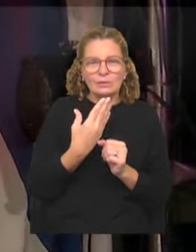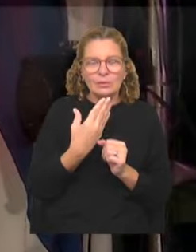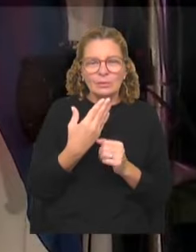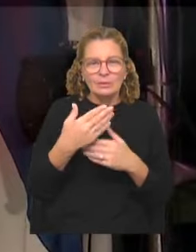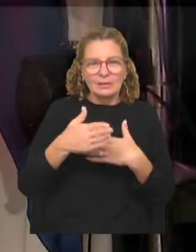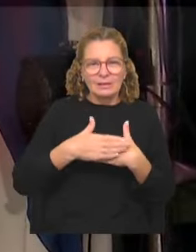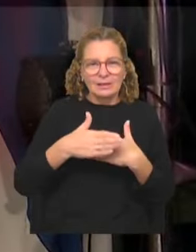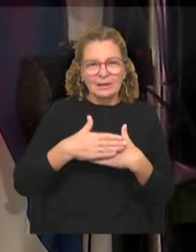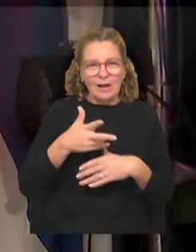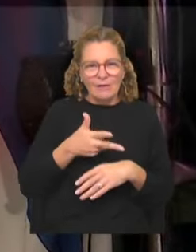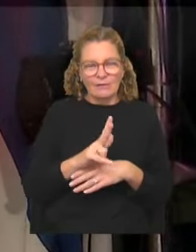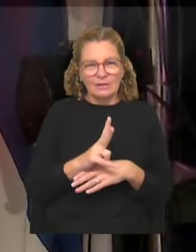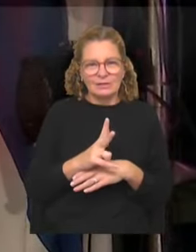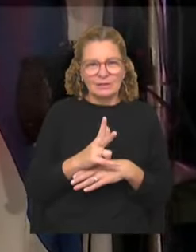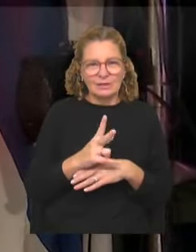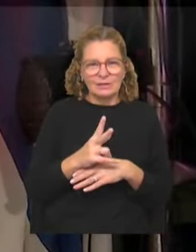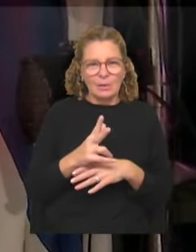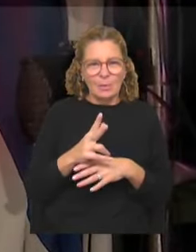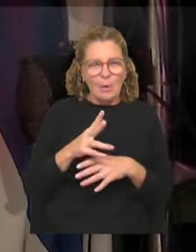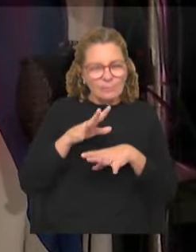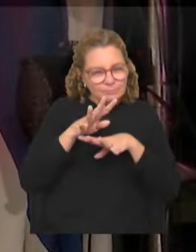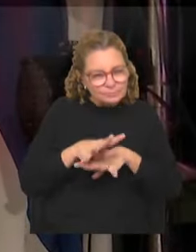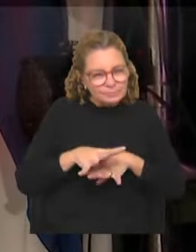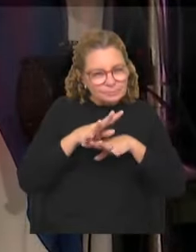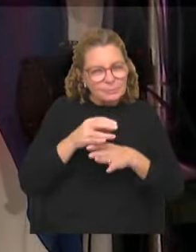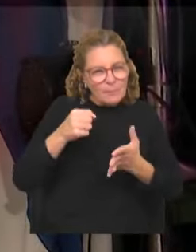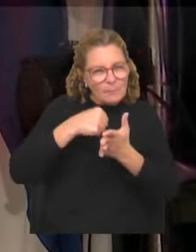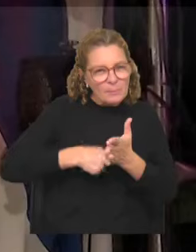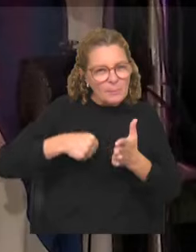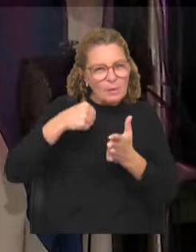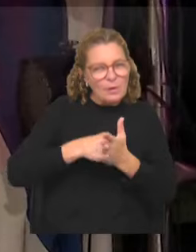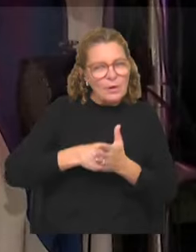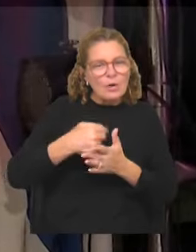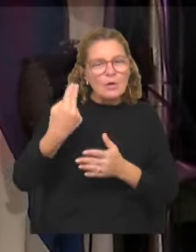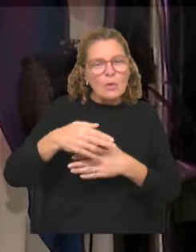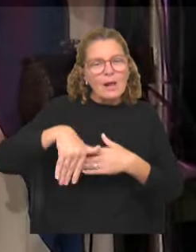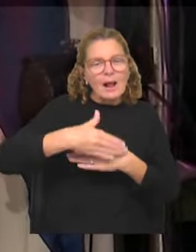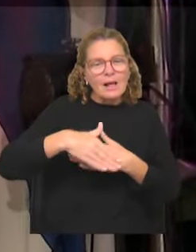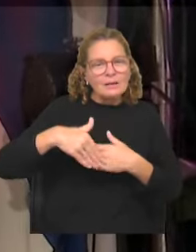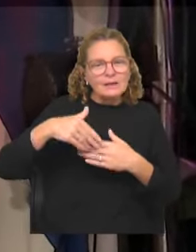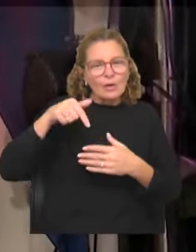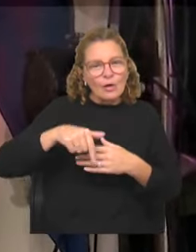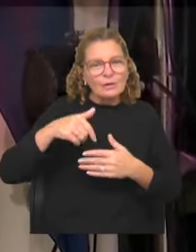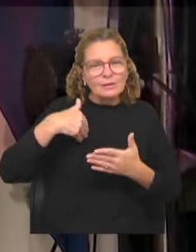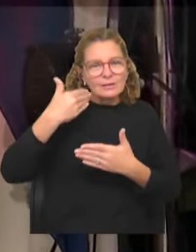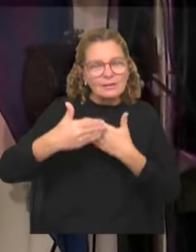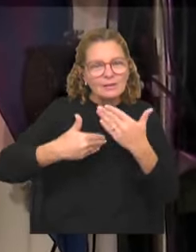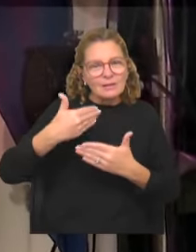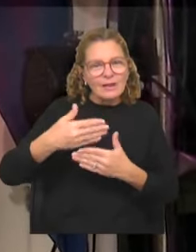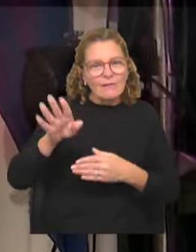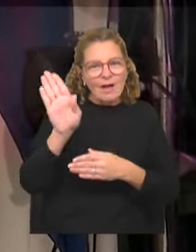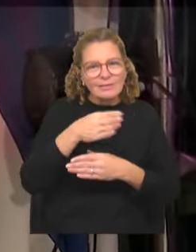acercaba la fecha, una militancia que nunca abandonó la calle, una militancia que hoy sigue enarbolando